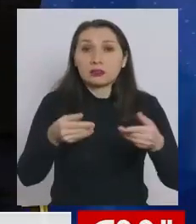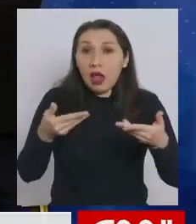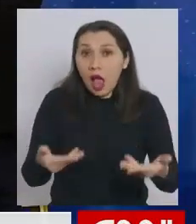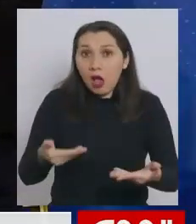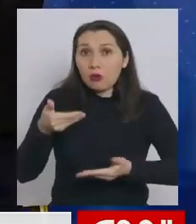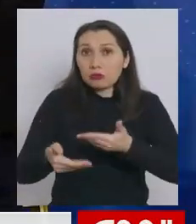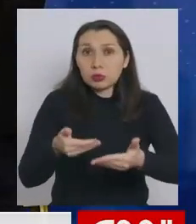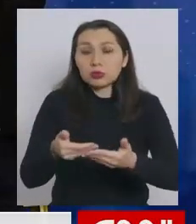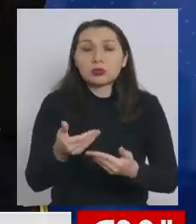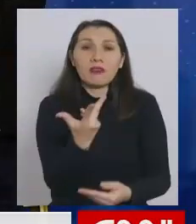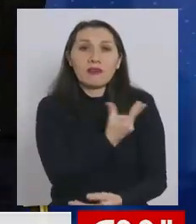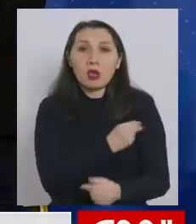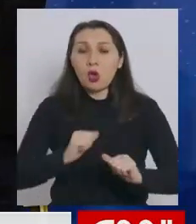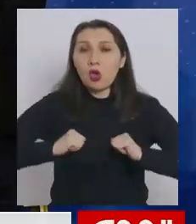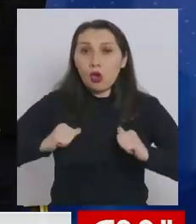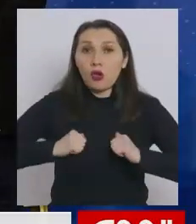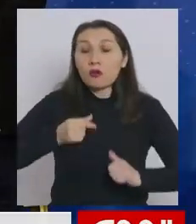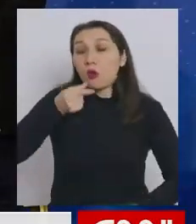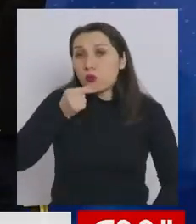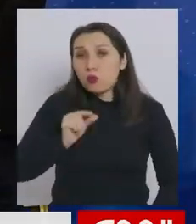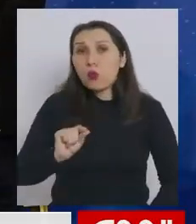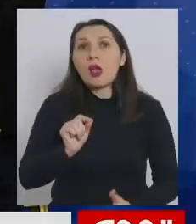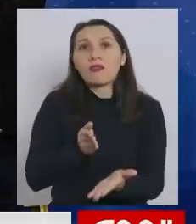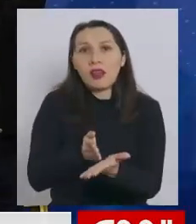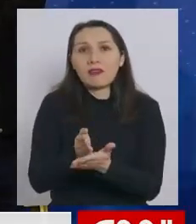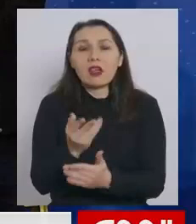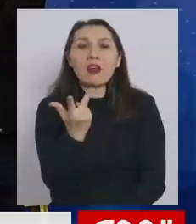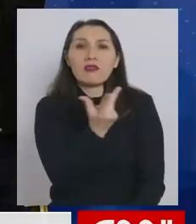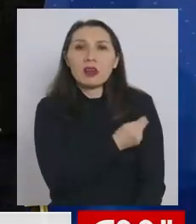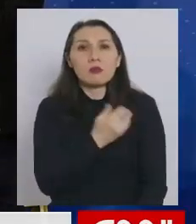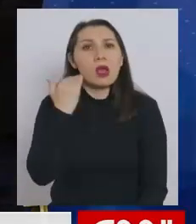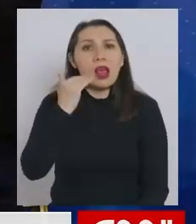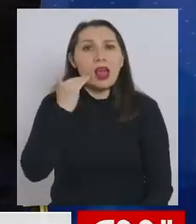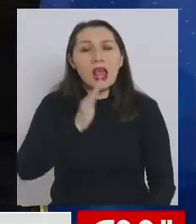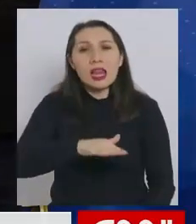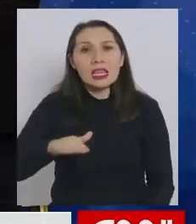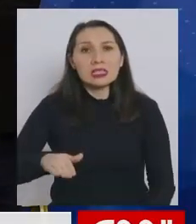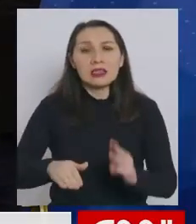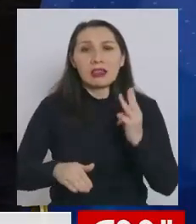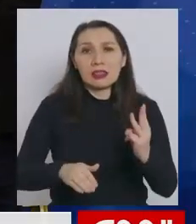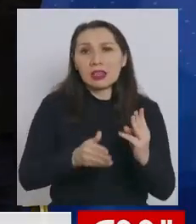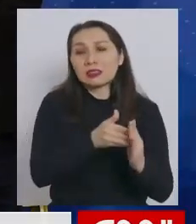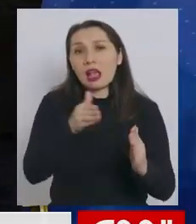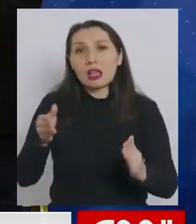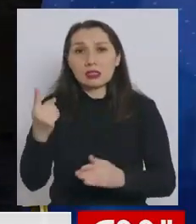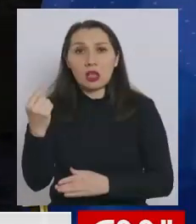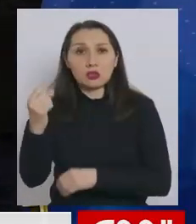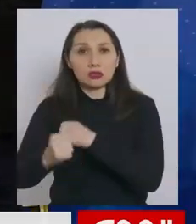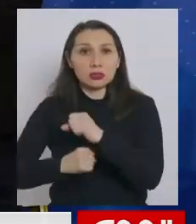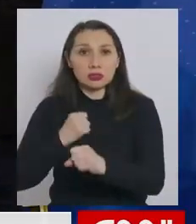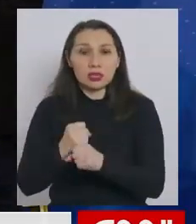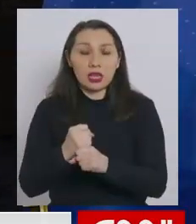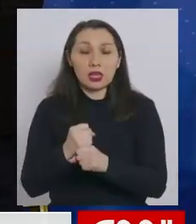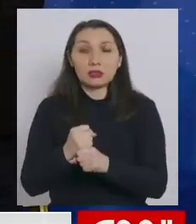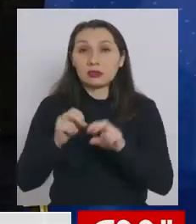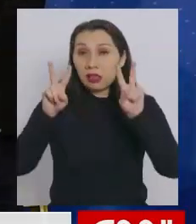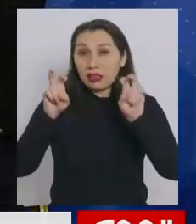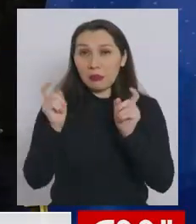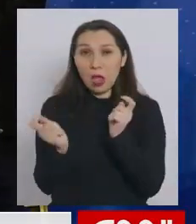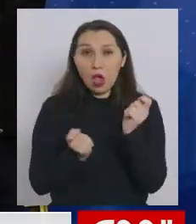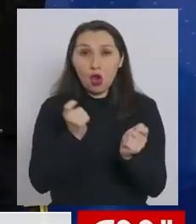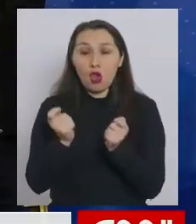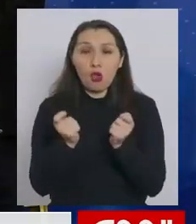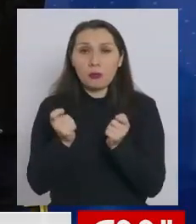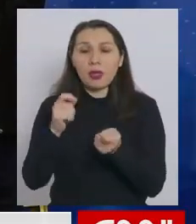pleno proceso de vacunar a nuestros jóvenes y pronto vamos a iniciar la vacunación de los niños entre tres y once años. En materia económica,